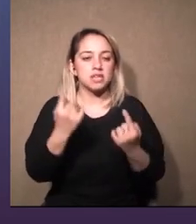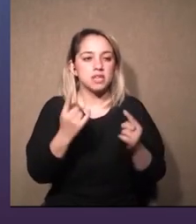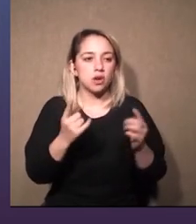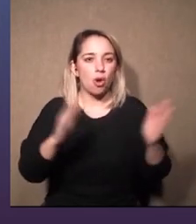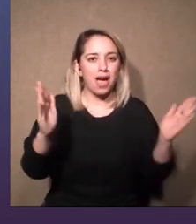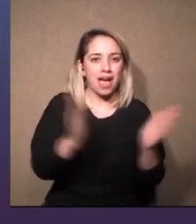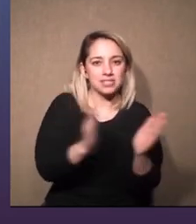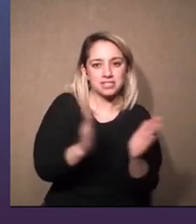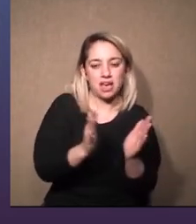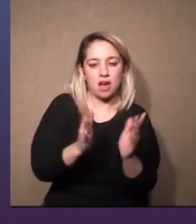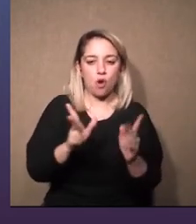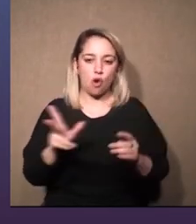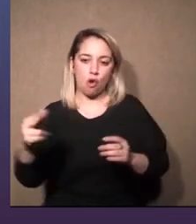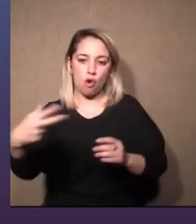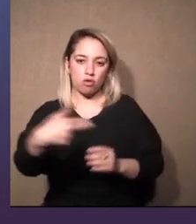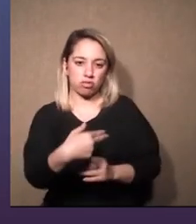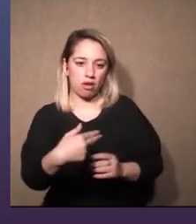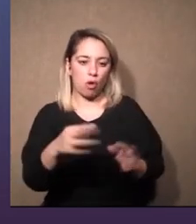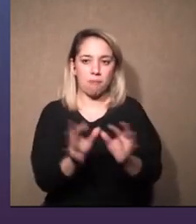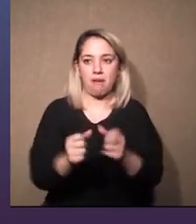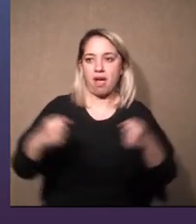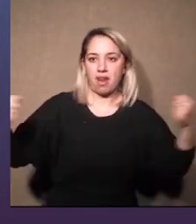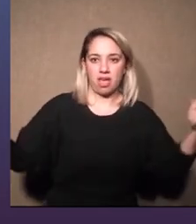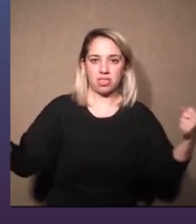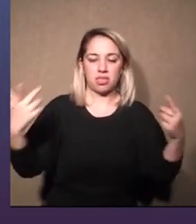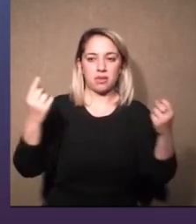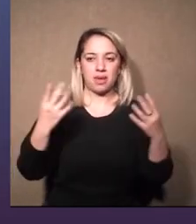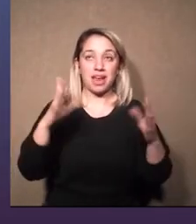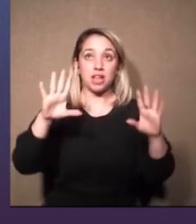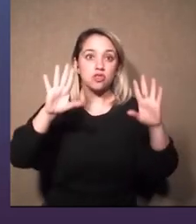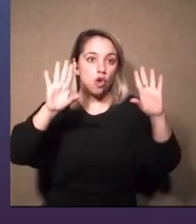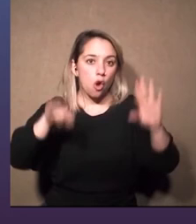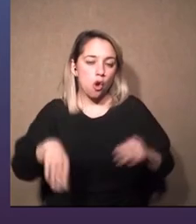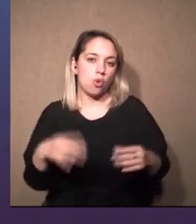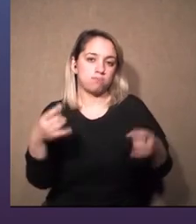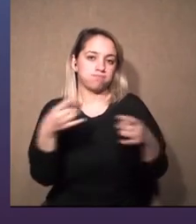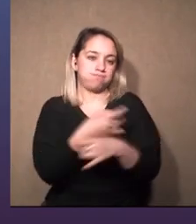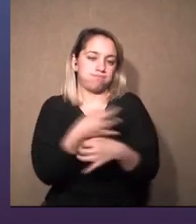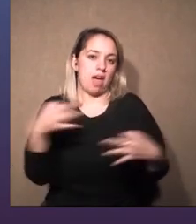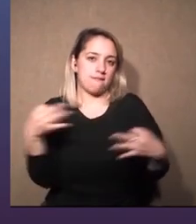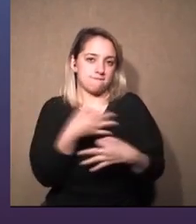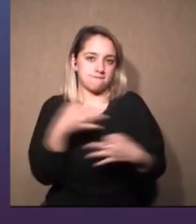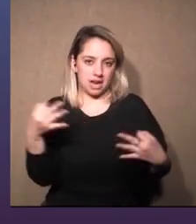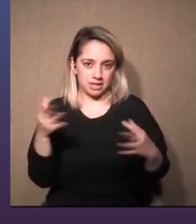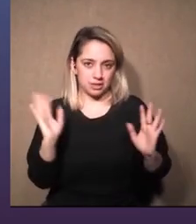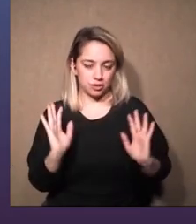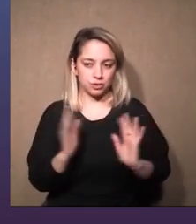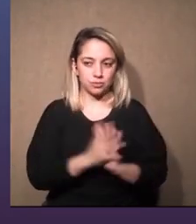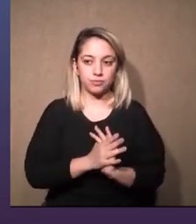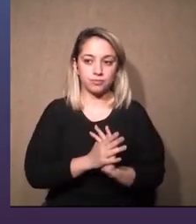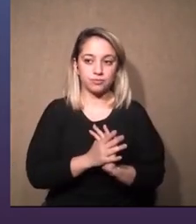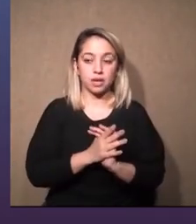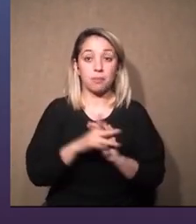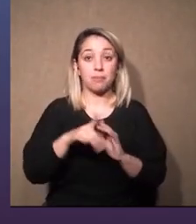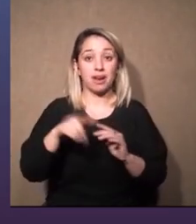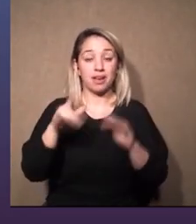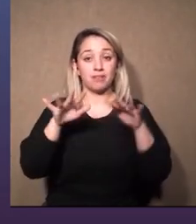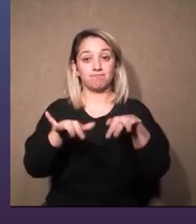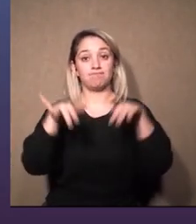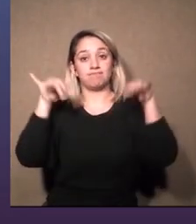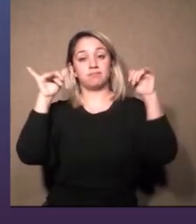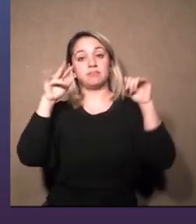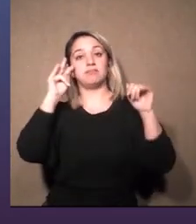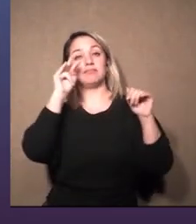y para que todo sea perfecto en escena para que se vea bien de afuera